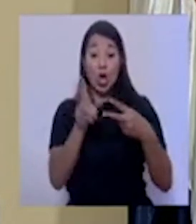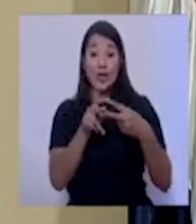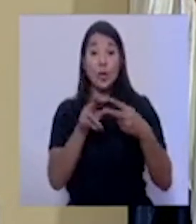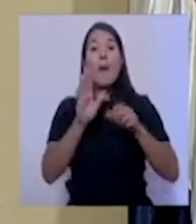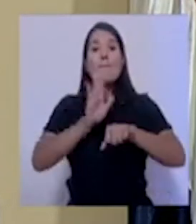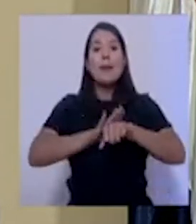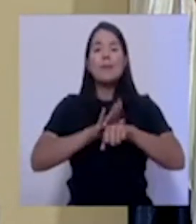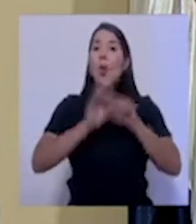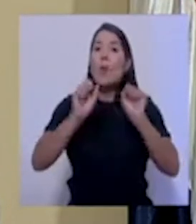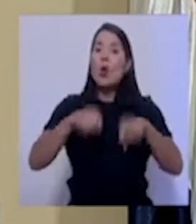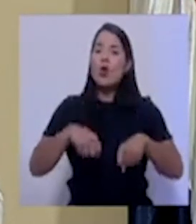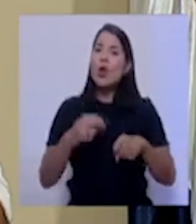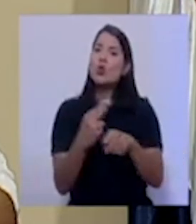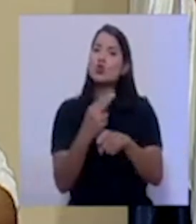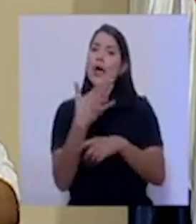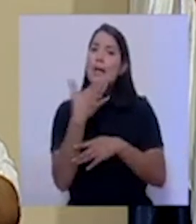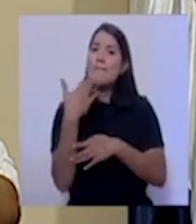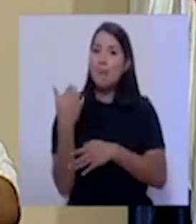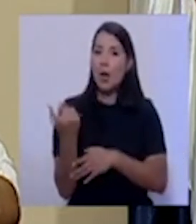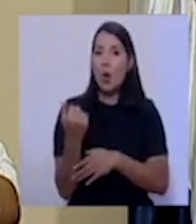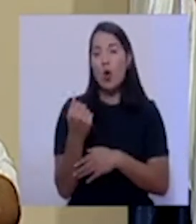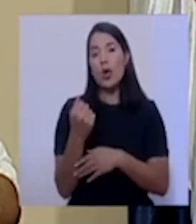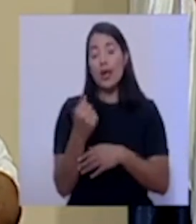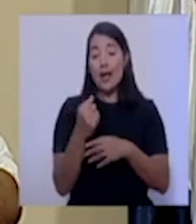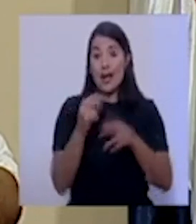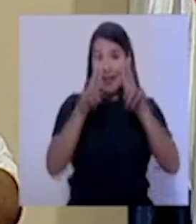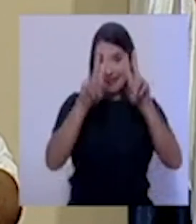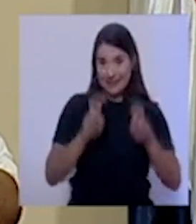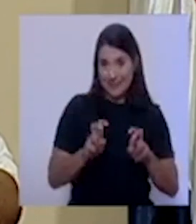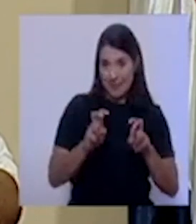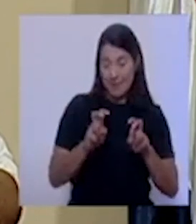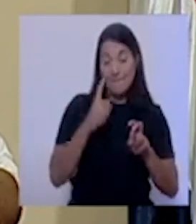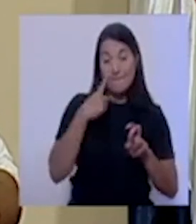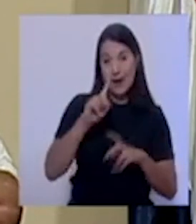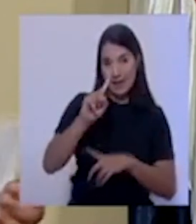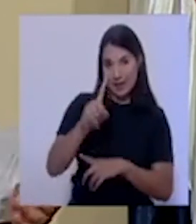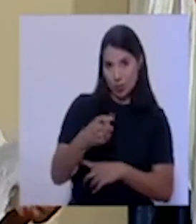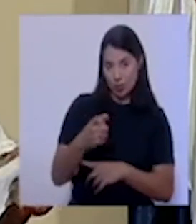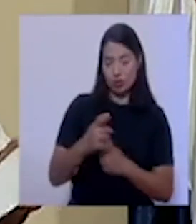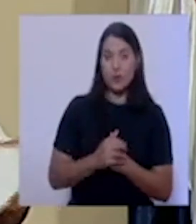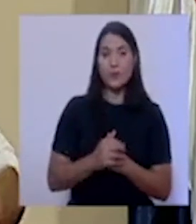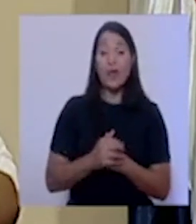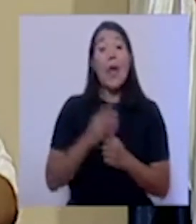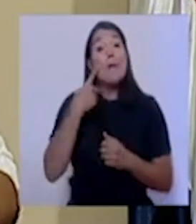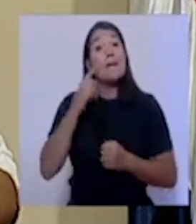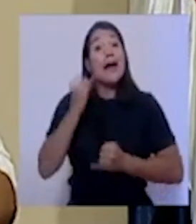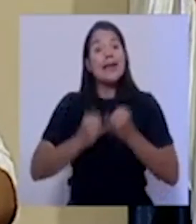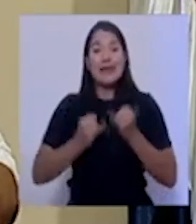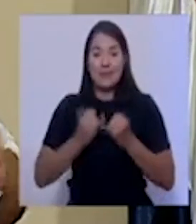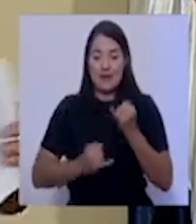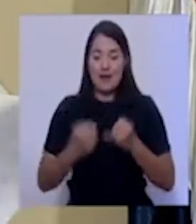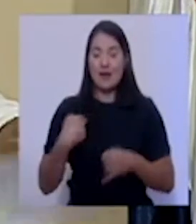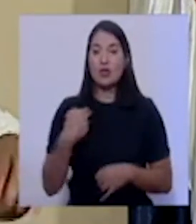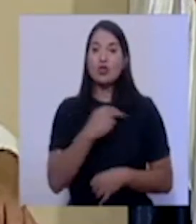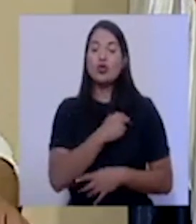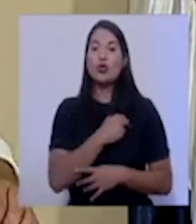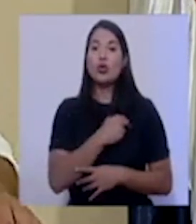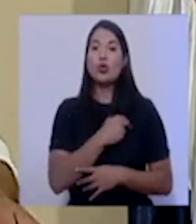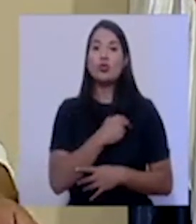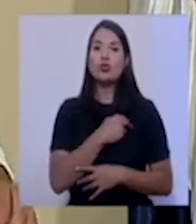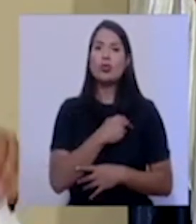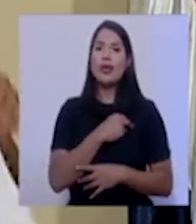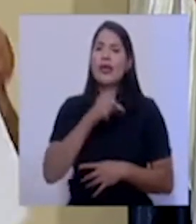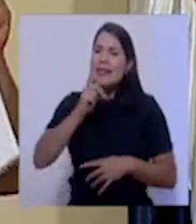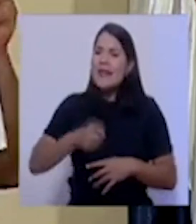optimizar cada día más las pruebas diagnósticas. Ya para terminar, tenemos que ser muy